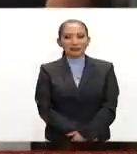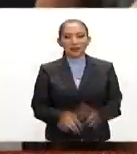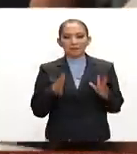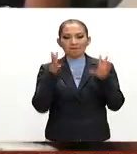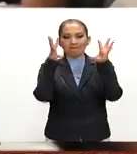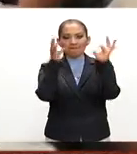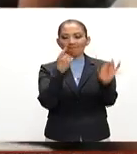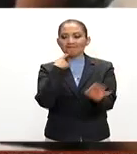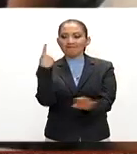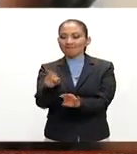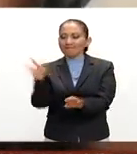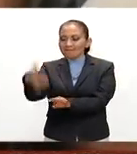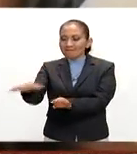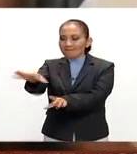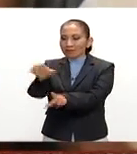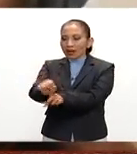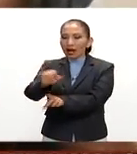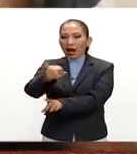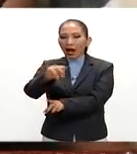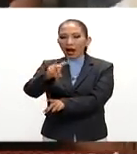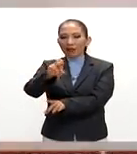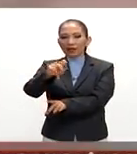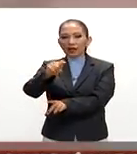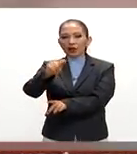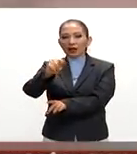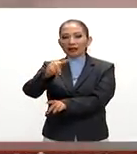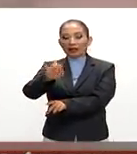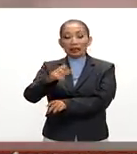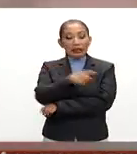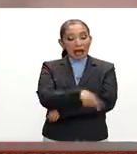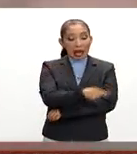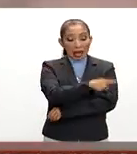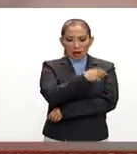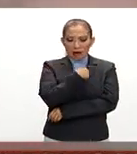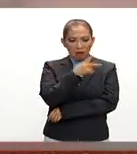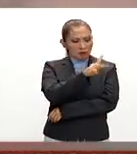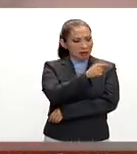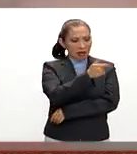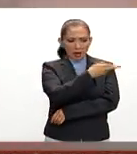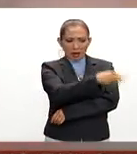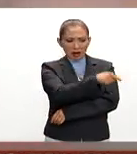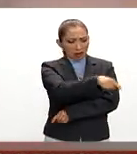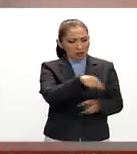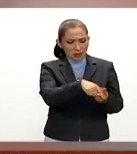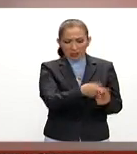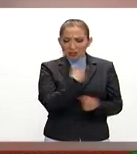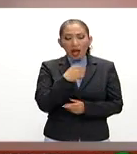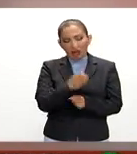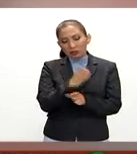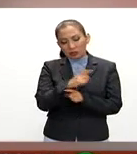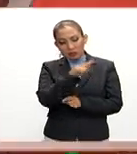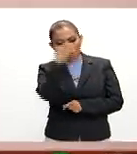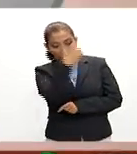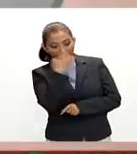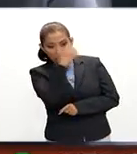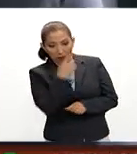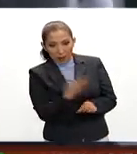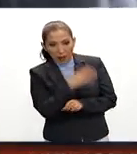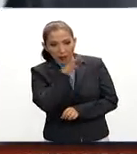Confirman orden de aprehensión contra Javier Duarte Hay que dejar actuar a la TGR y a partir de ello entonces poder juzgar